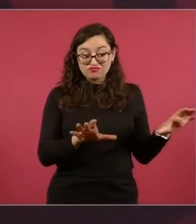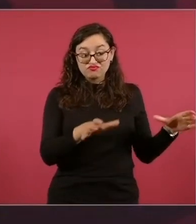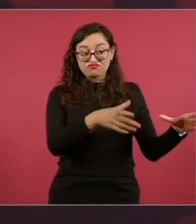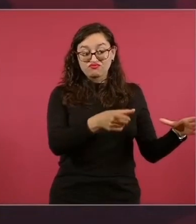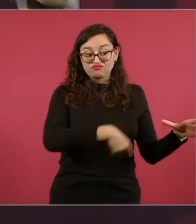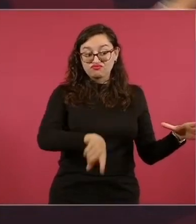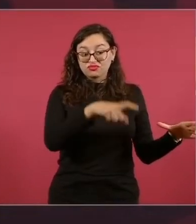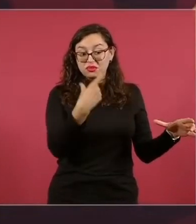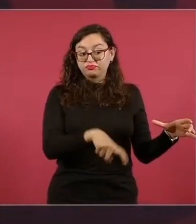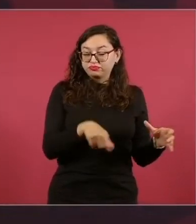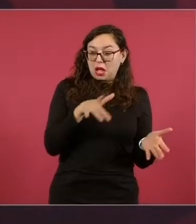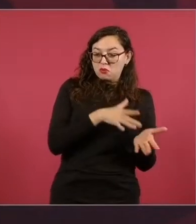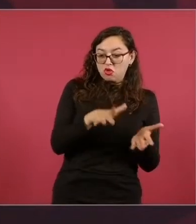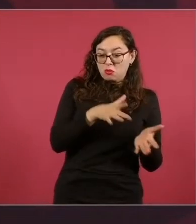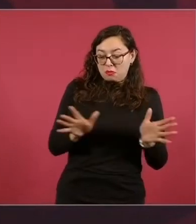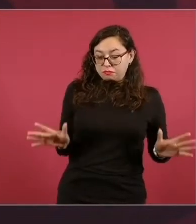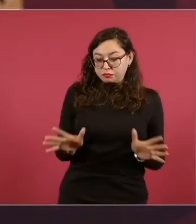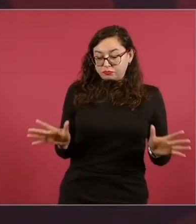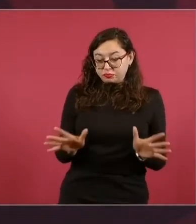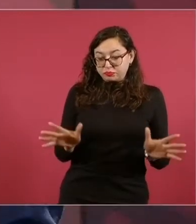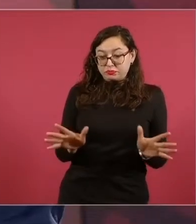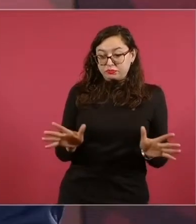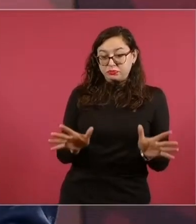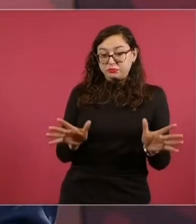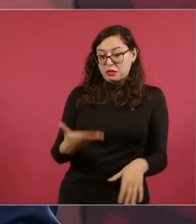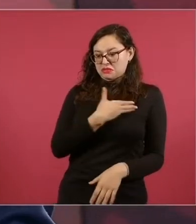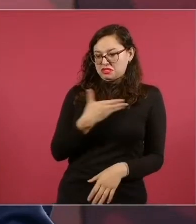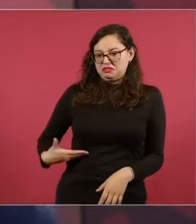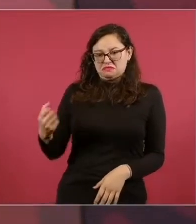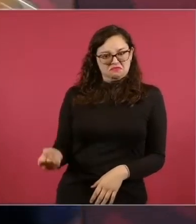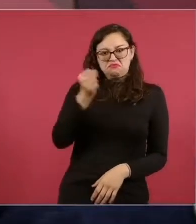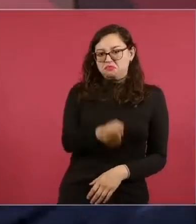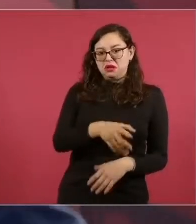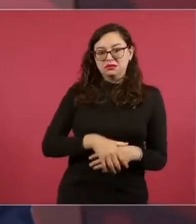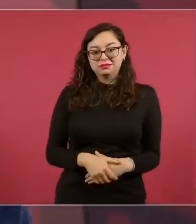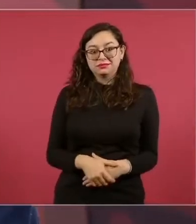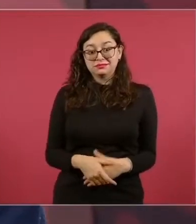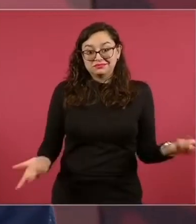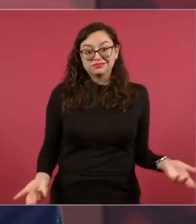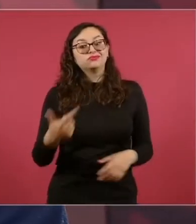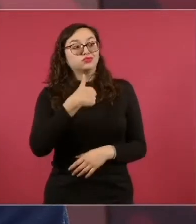porque así era. Yo fui víctima de la oligarquía,